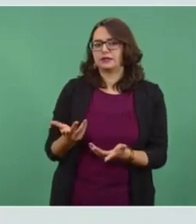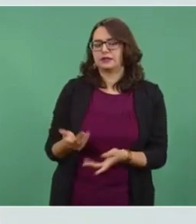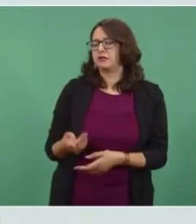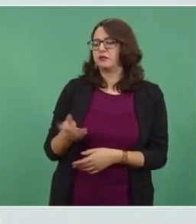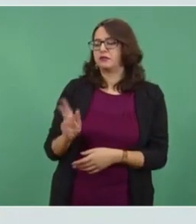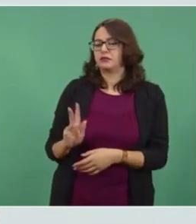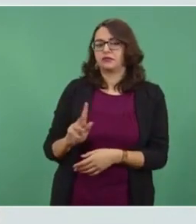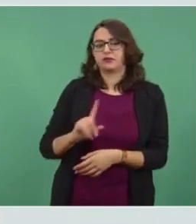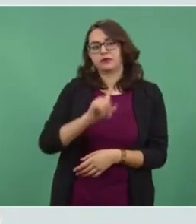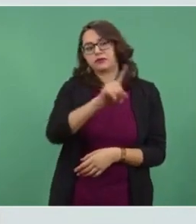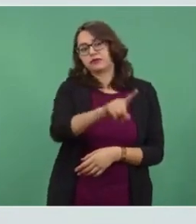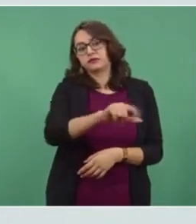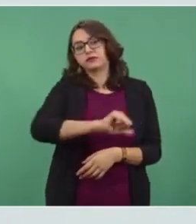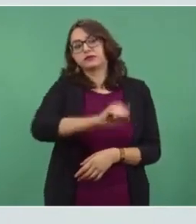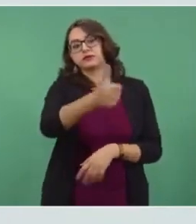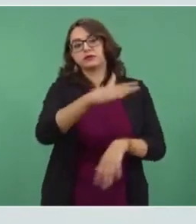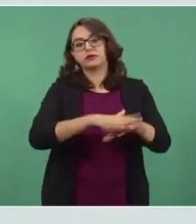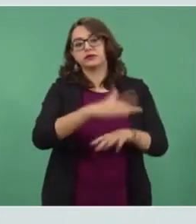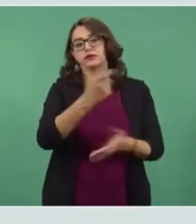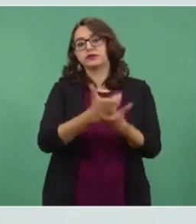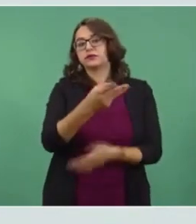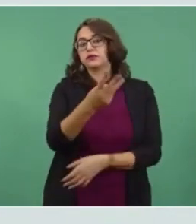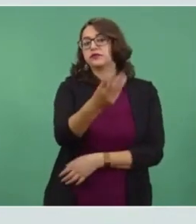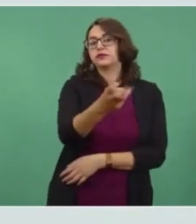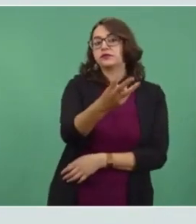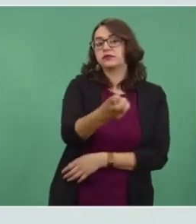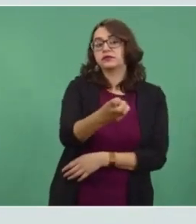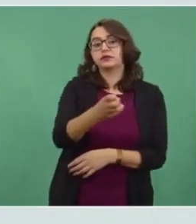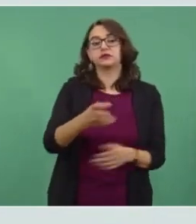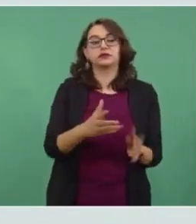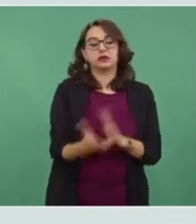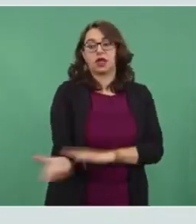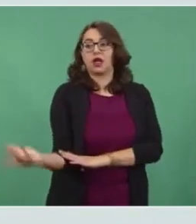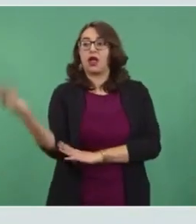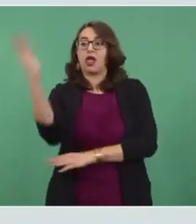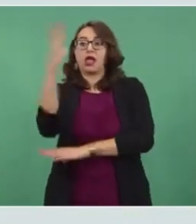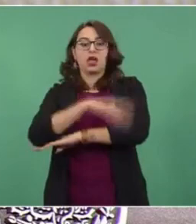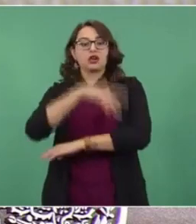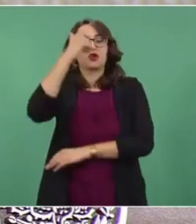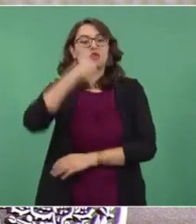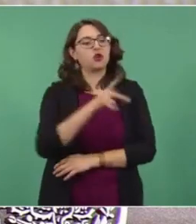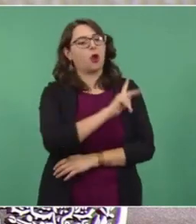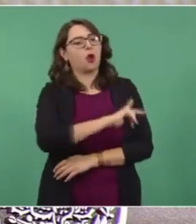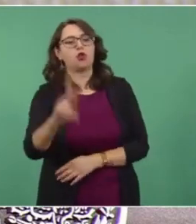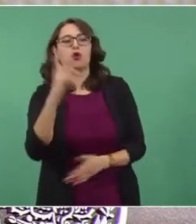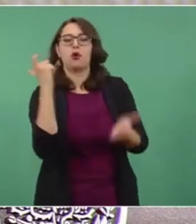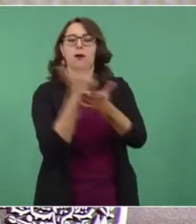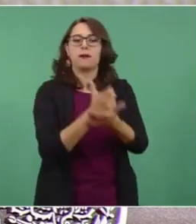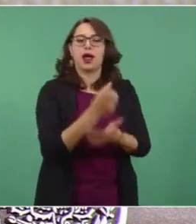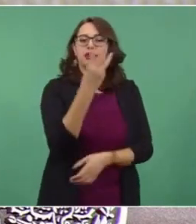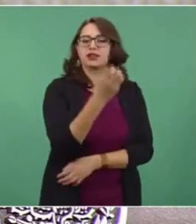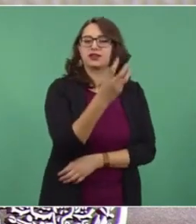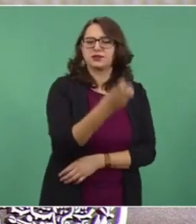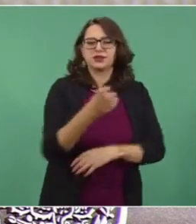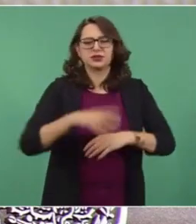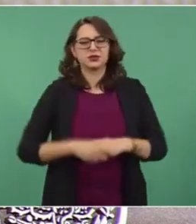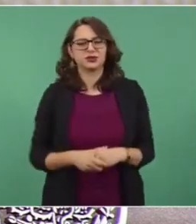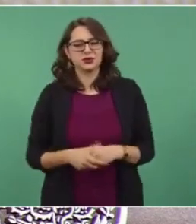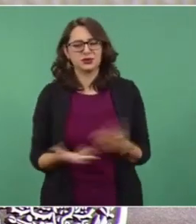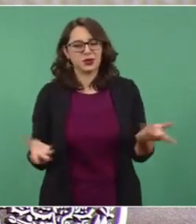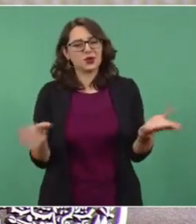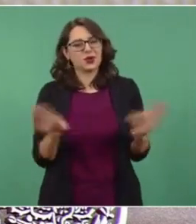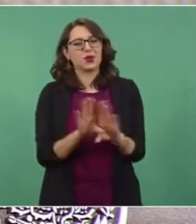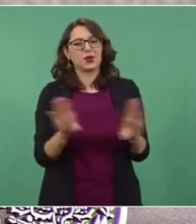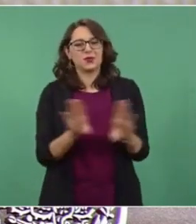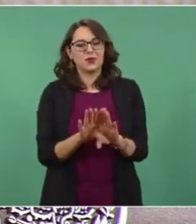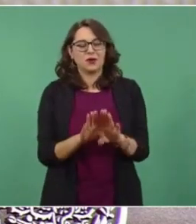15 y el más caro a tres pesos, al final del día a todos se les paga a tres pesos. Esto ha generado